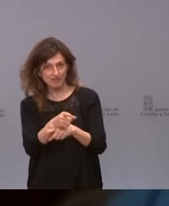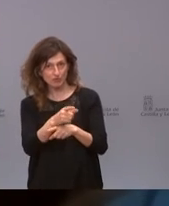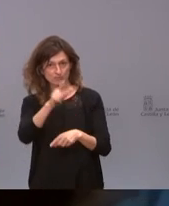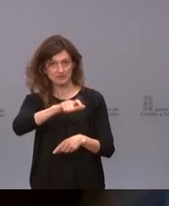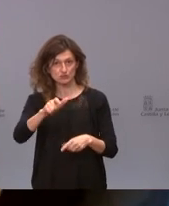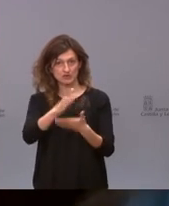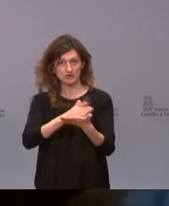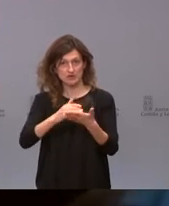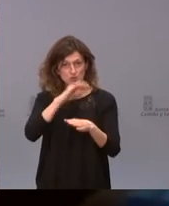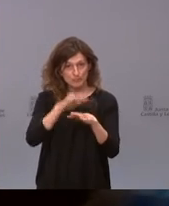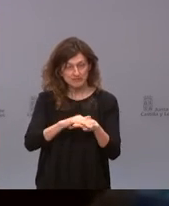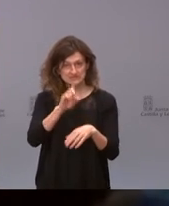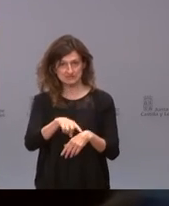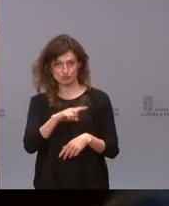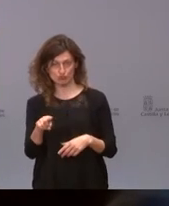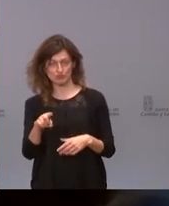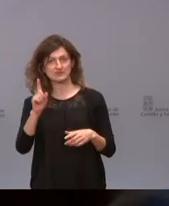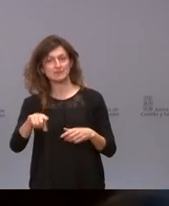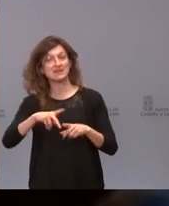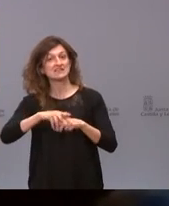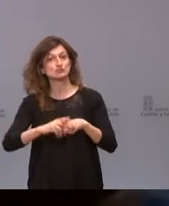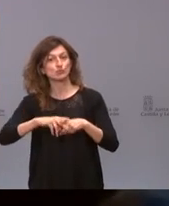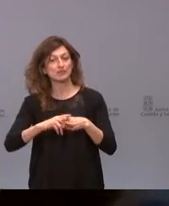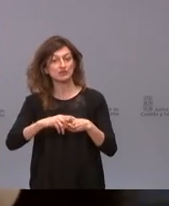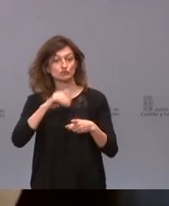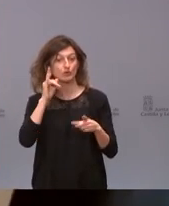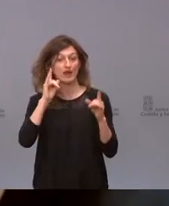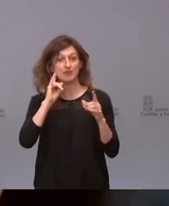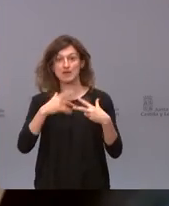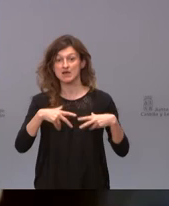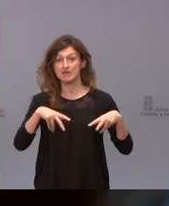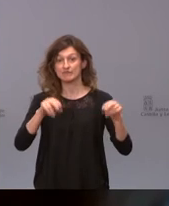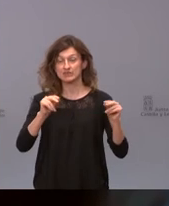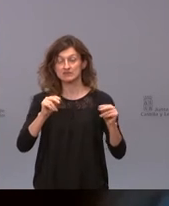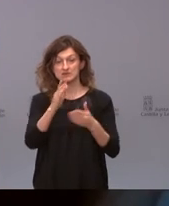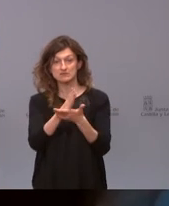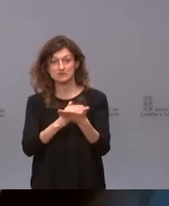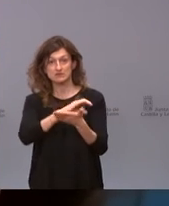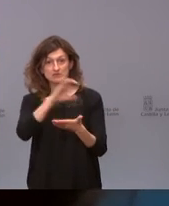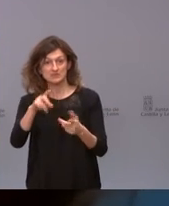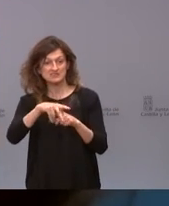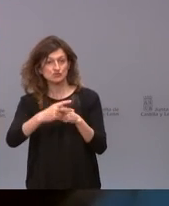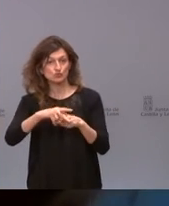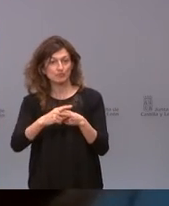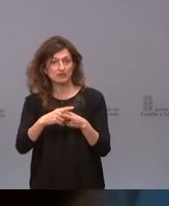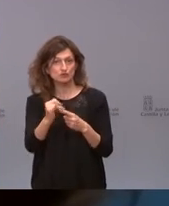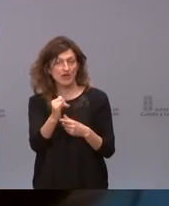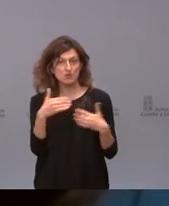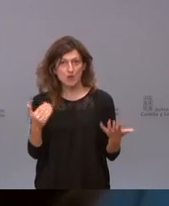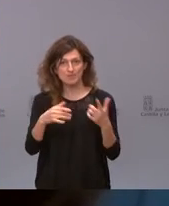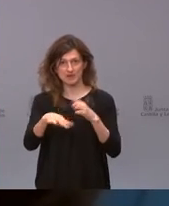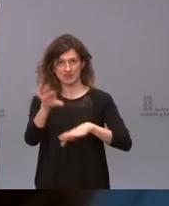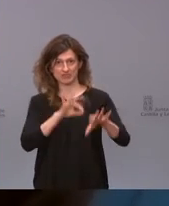las comunidades autónomas y con qué instrumentos una vez terminado el estado de alarma se quedan las comunidades autónomas para tomar decisiones contundentes